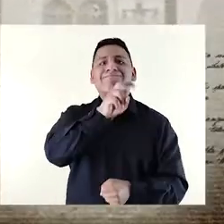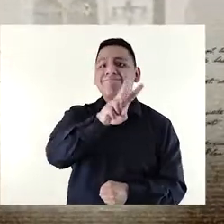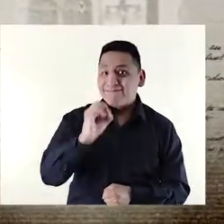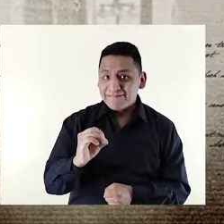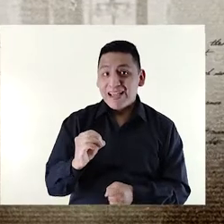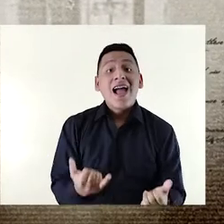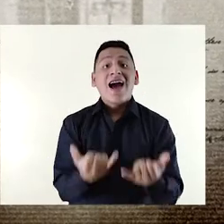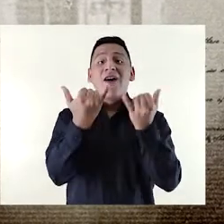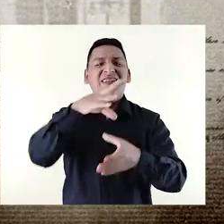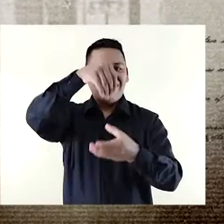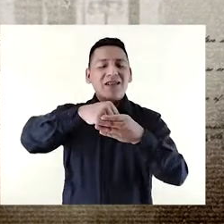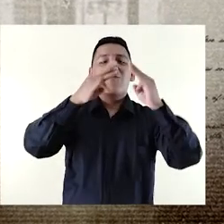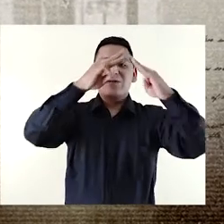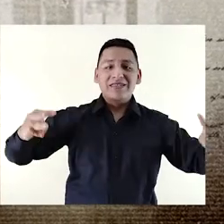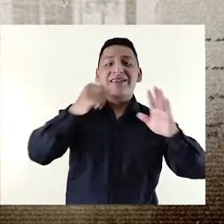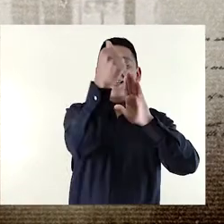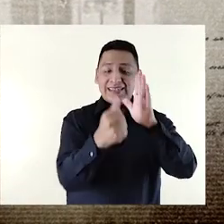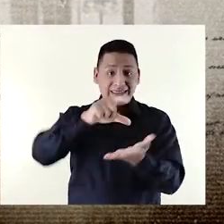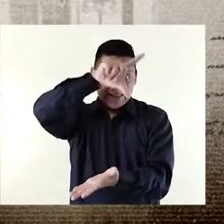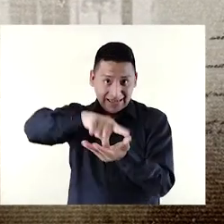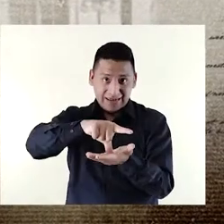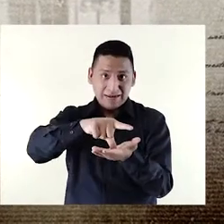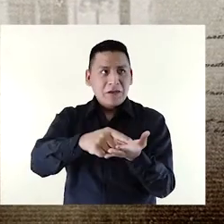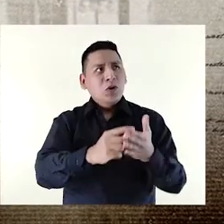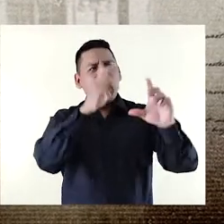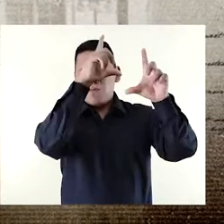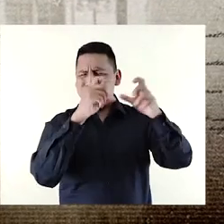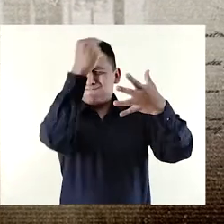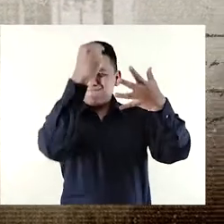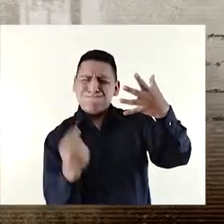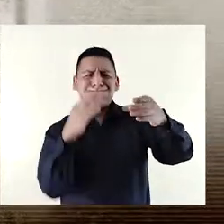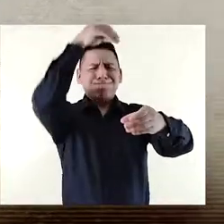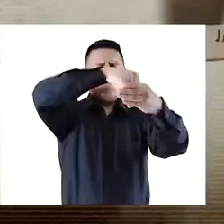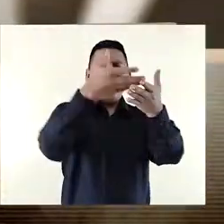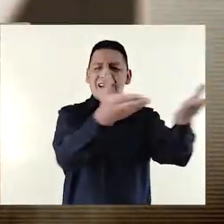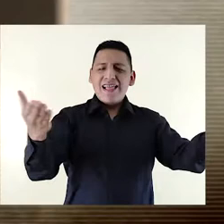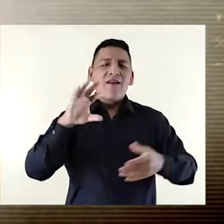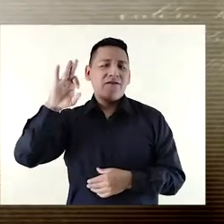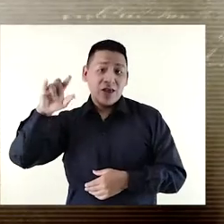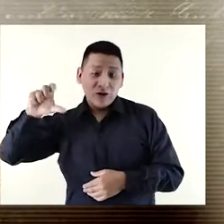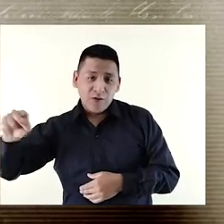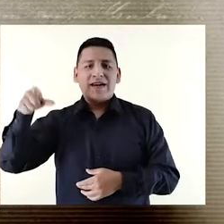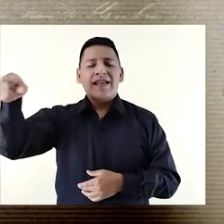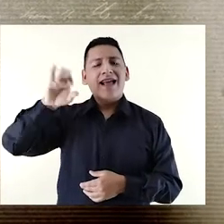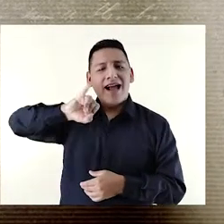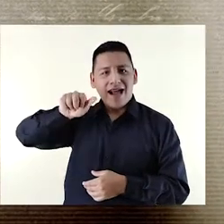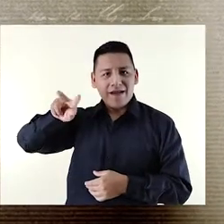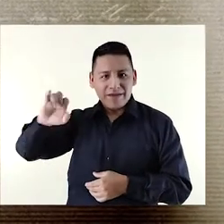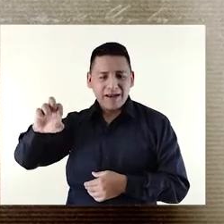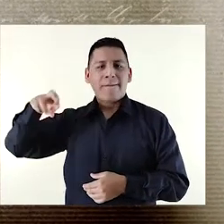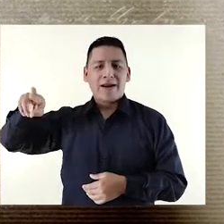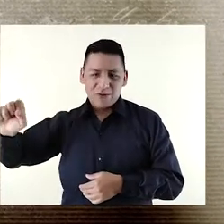20 años. Hoy alberga el Museo de Arte de Lima, que basó su colección en la que tenía el filósofo y político Javier